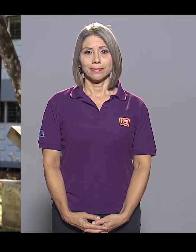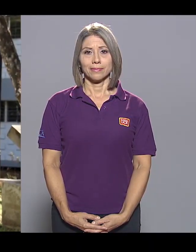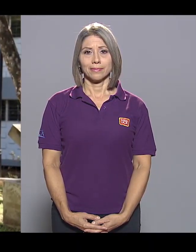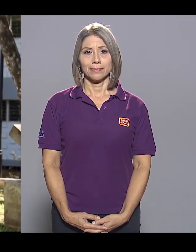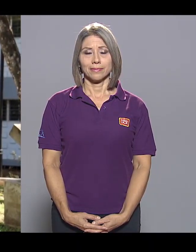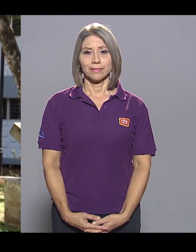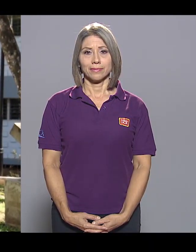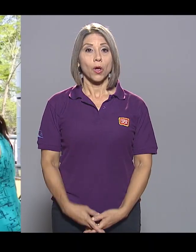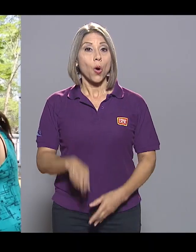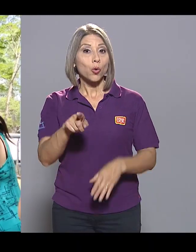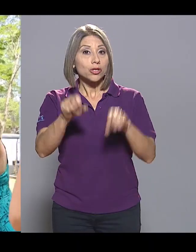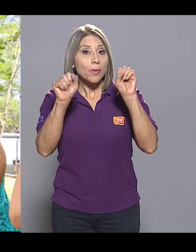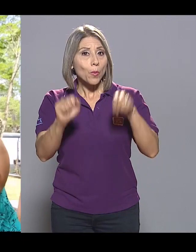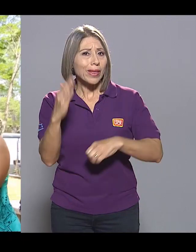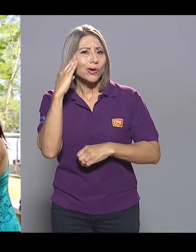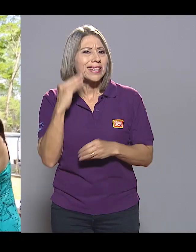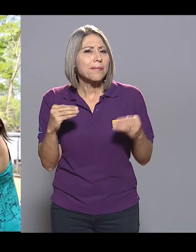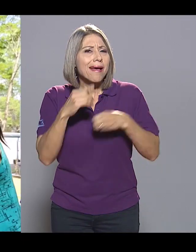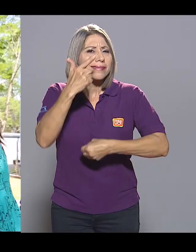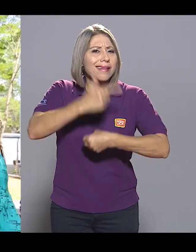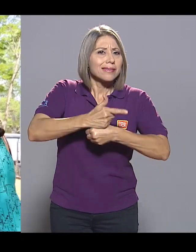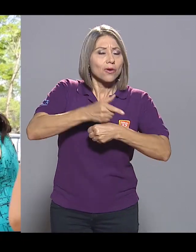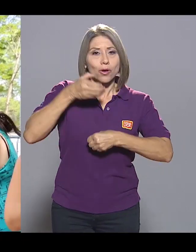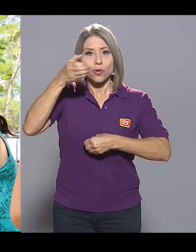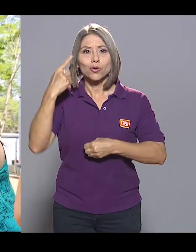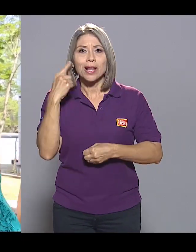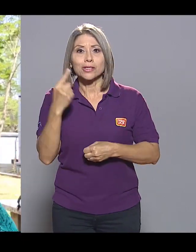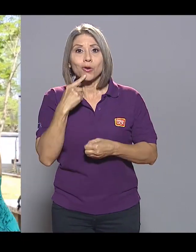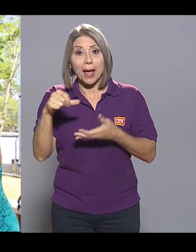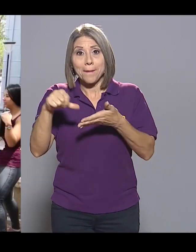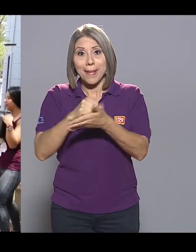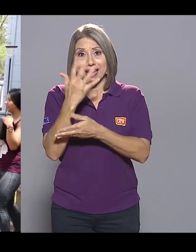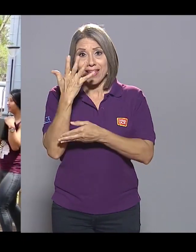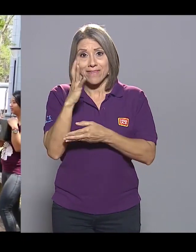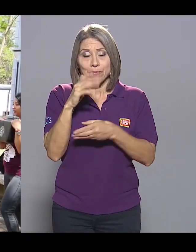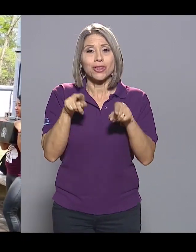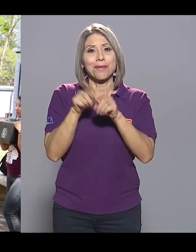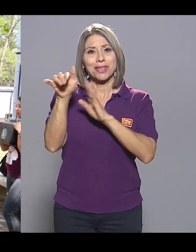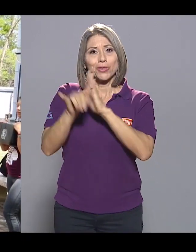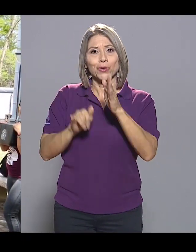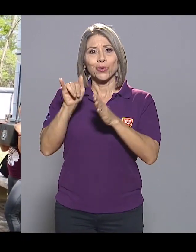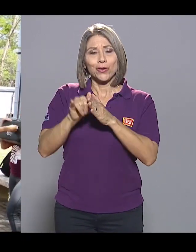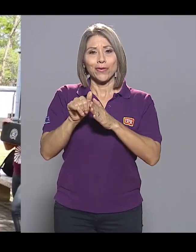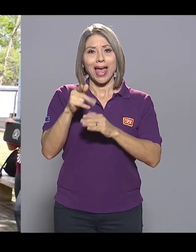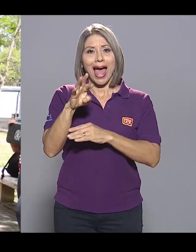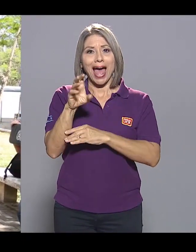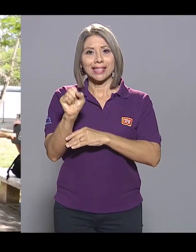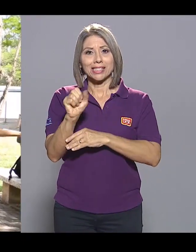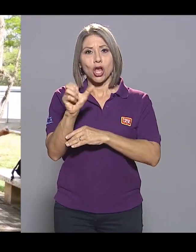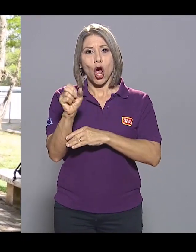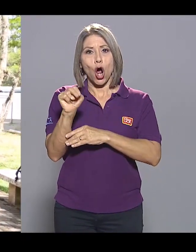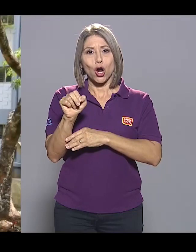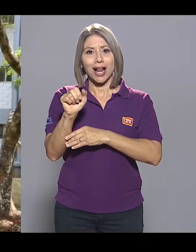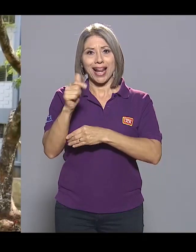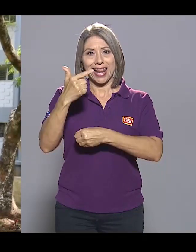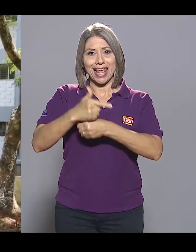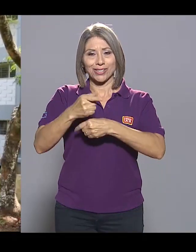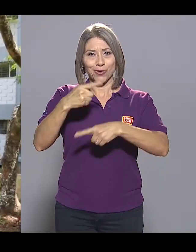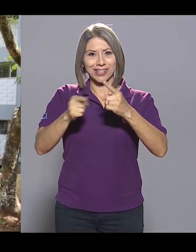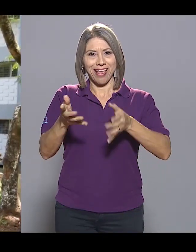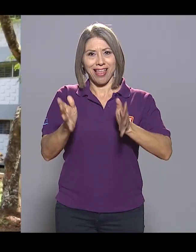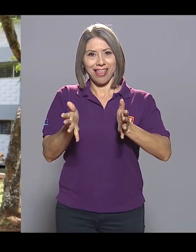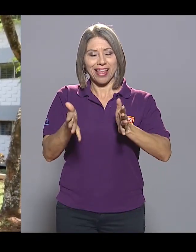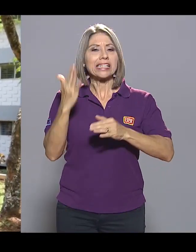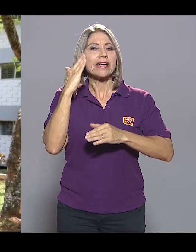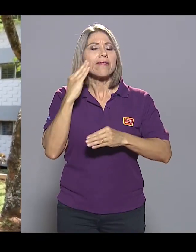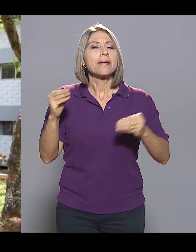Puede conocer más de la Lesko y de Cultura Sorda en la página de Facebook y el canal de Youtube de Henson Lesko y saber más sobre la defensa